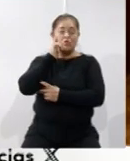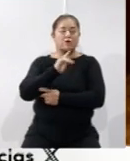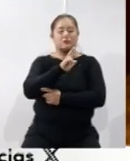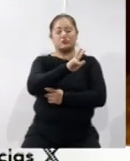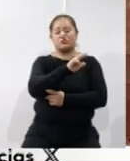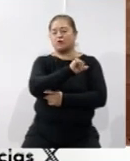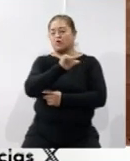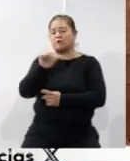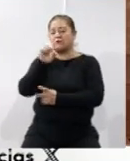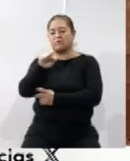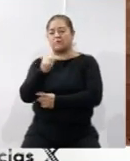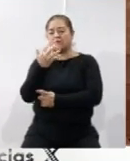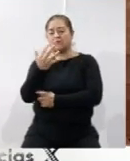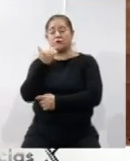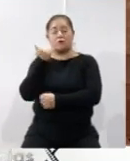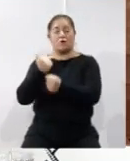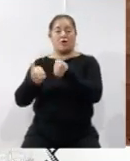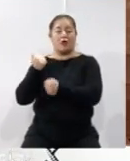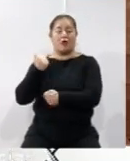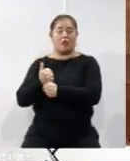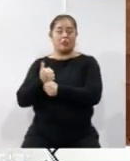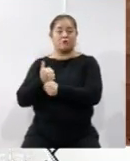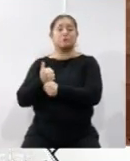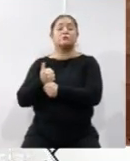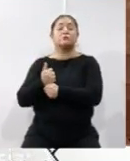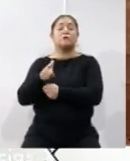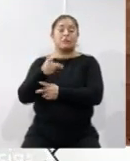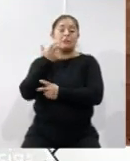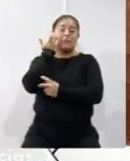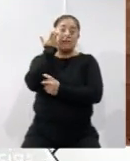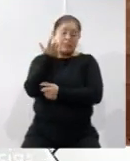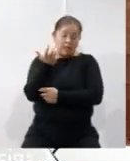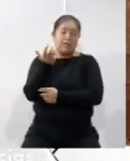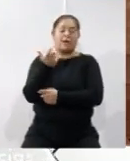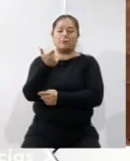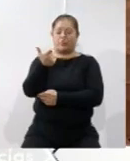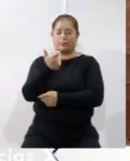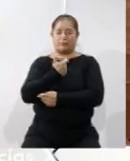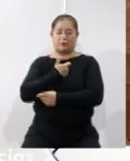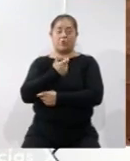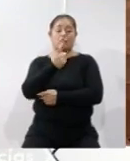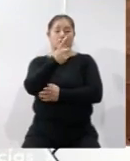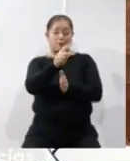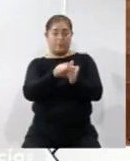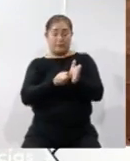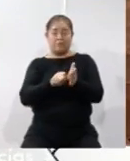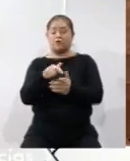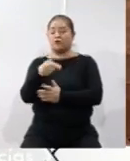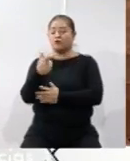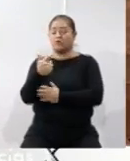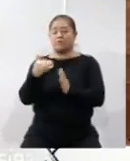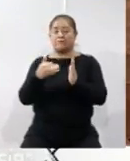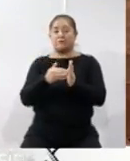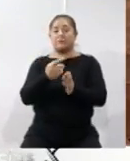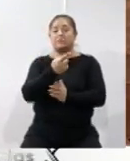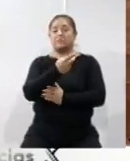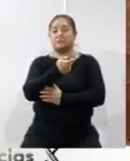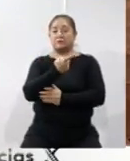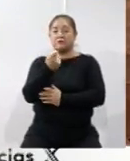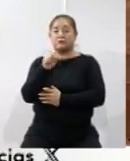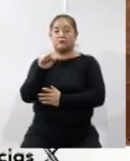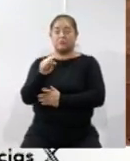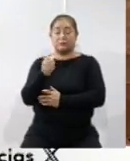18 y 65 años que quieran percibir un sueldo mensual de 12 mil 164